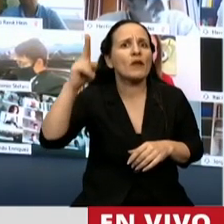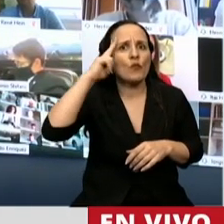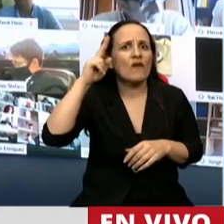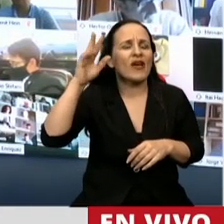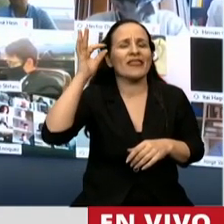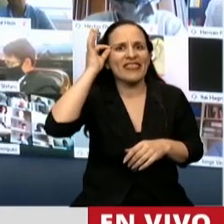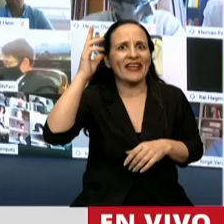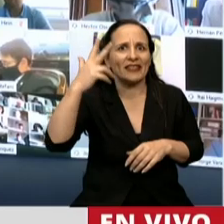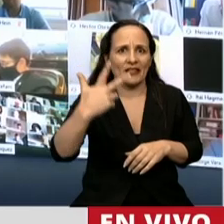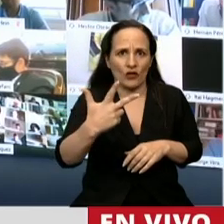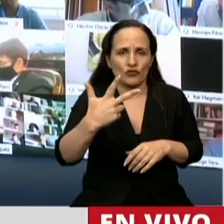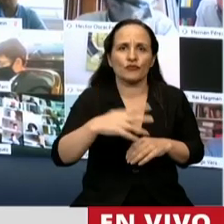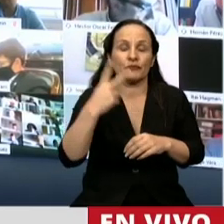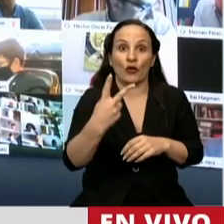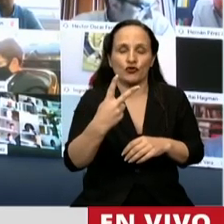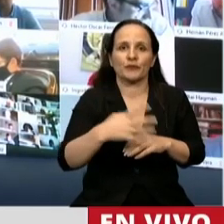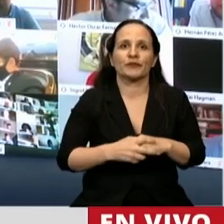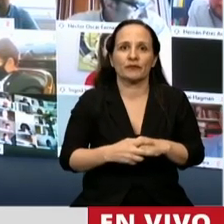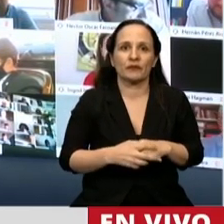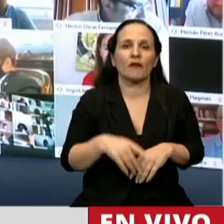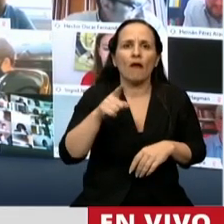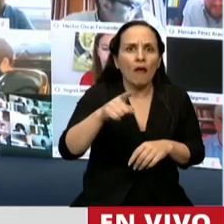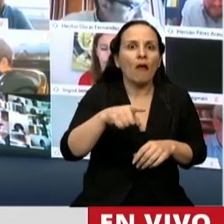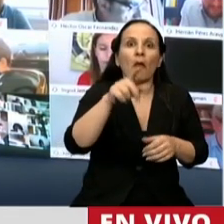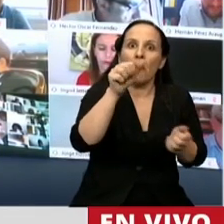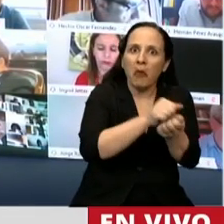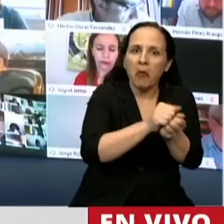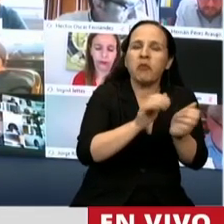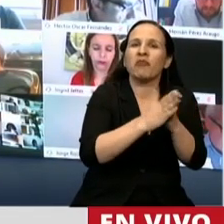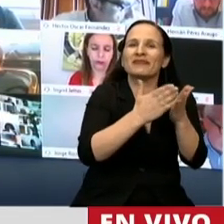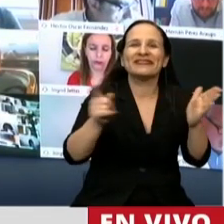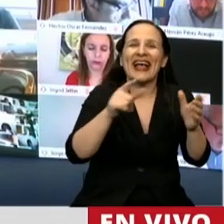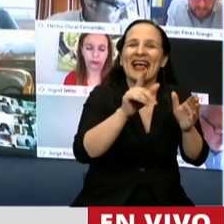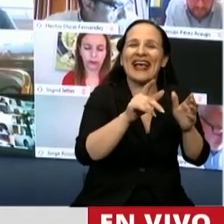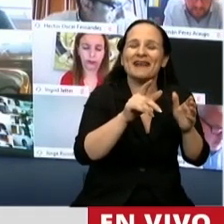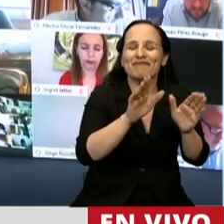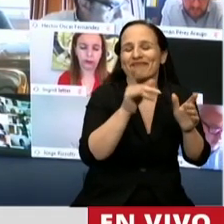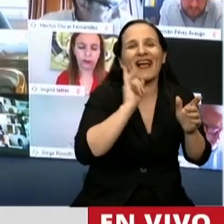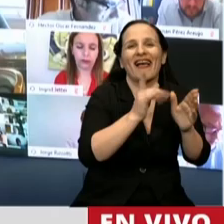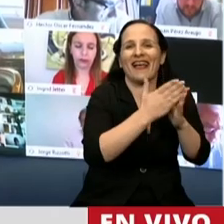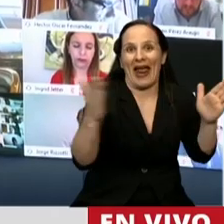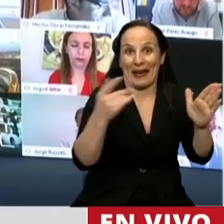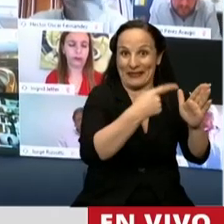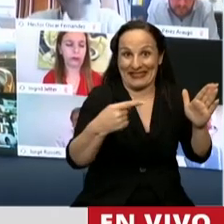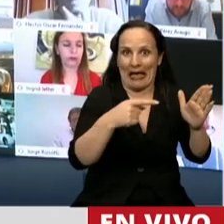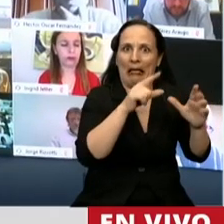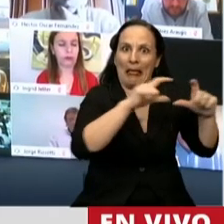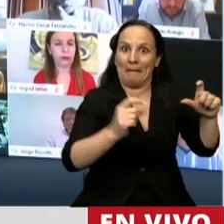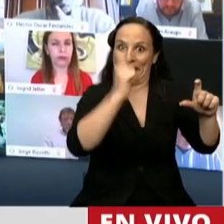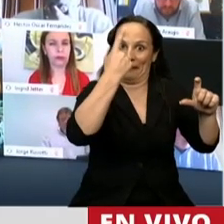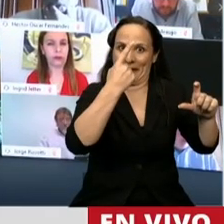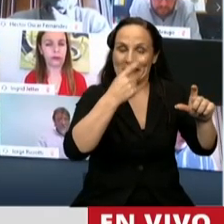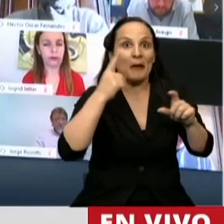En el año 1954 publicó su primera tira en un semanario. Y en